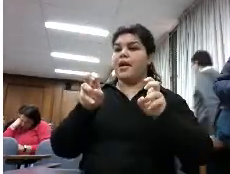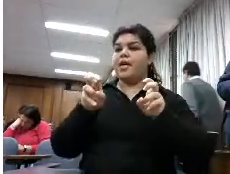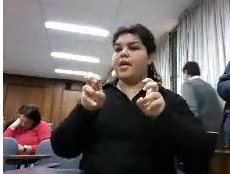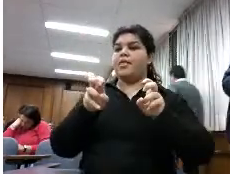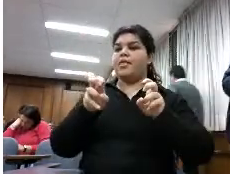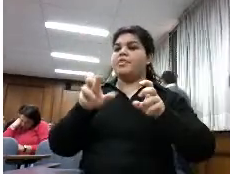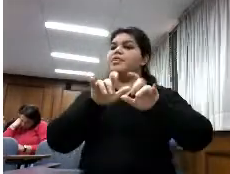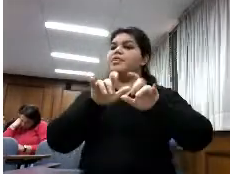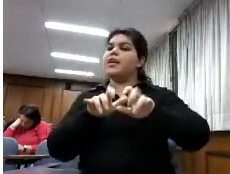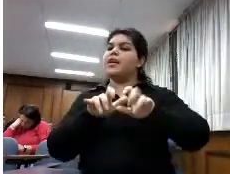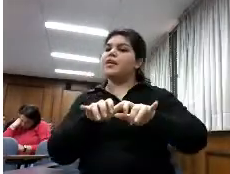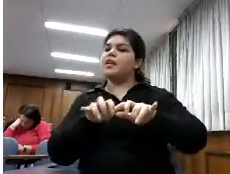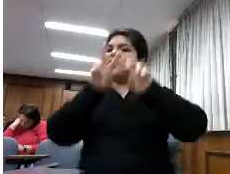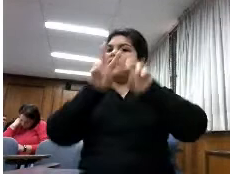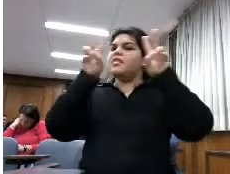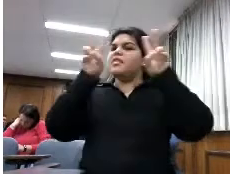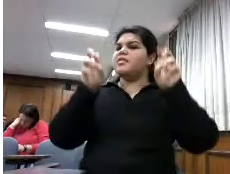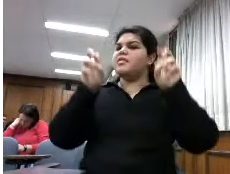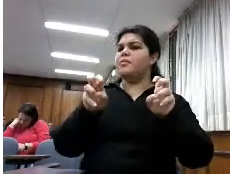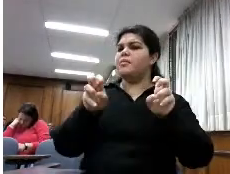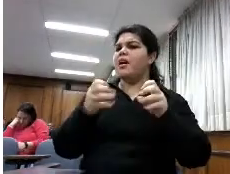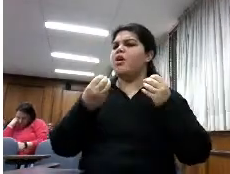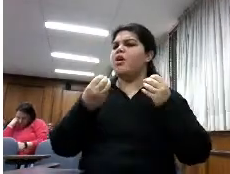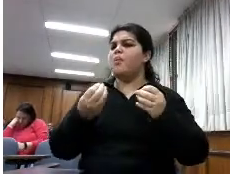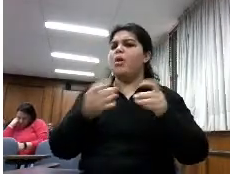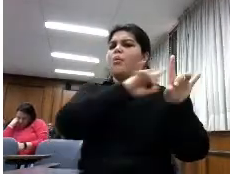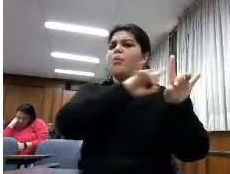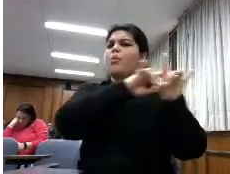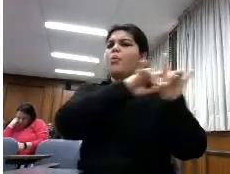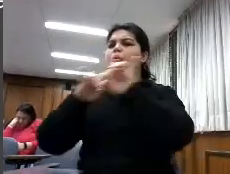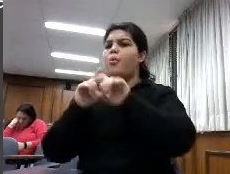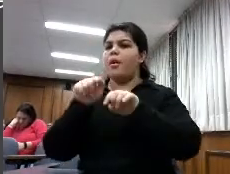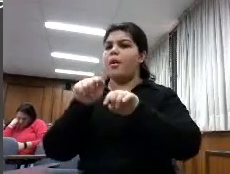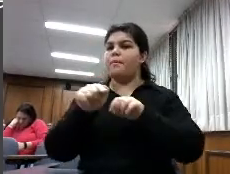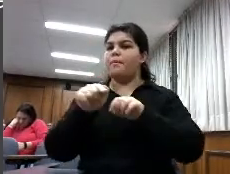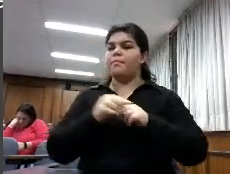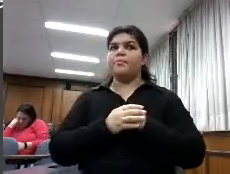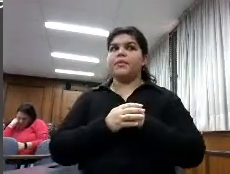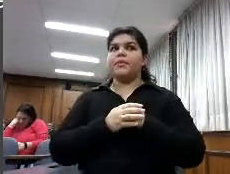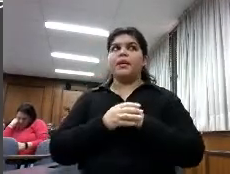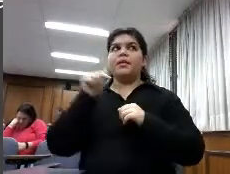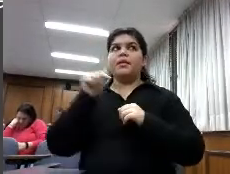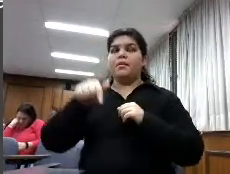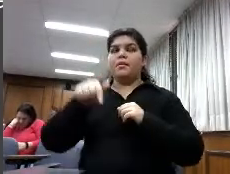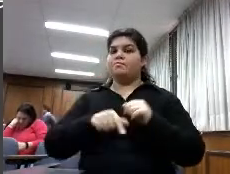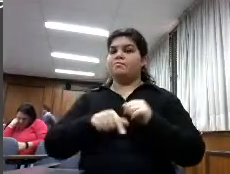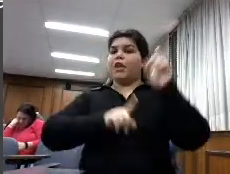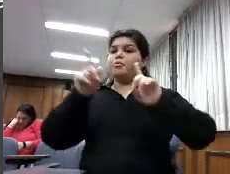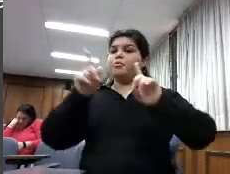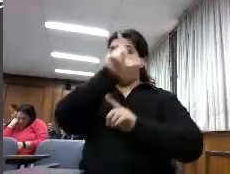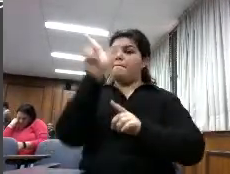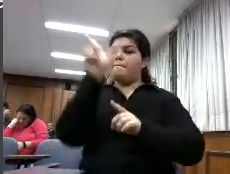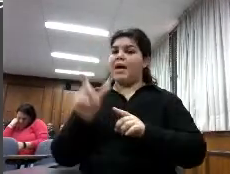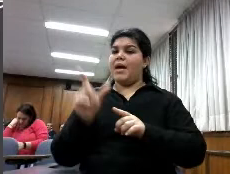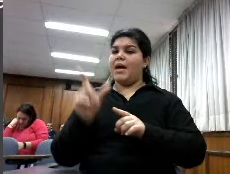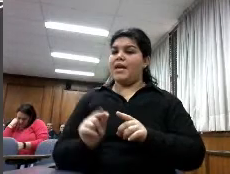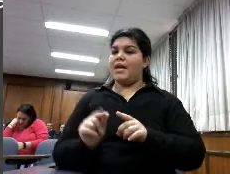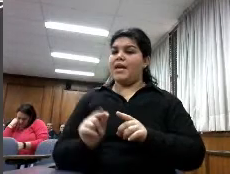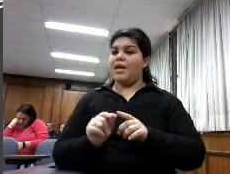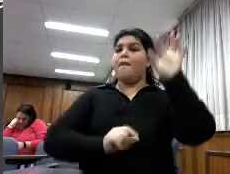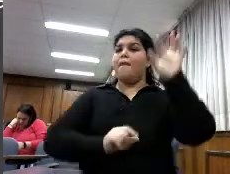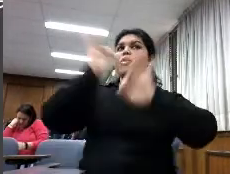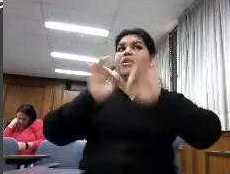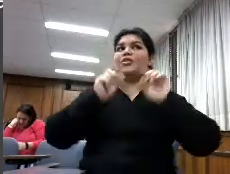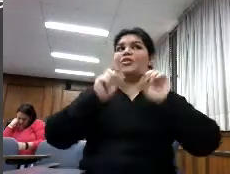a las plataformas y vamos a ver un poquito cada uno de ellos los países participantes en el proyecto son estos que veis aquí